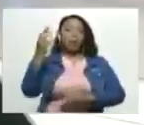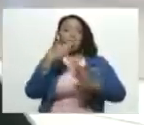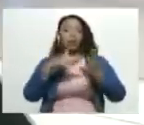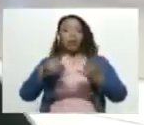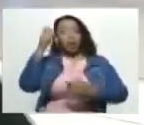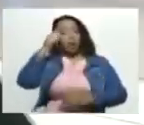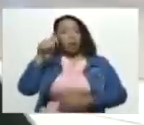venezolano ha